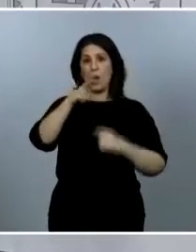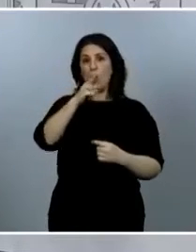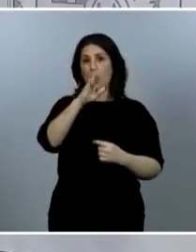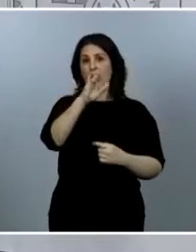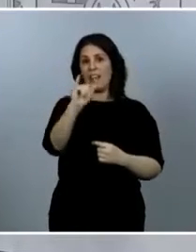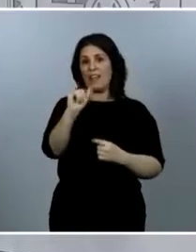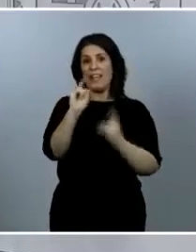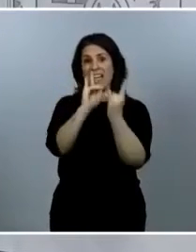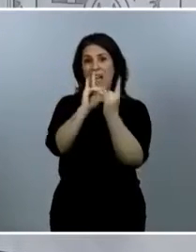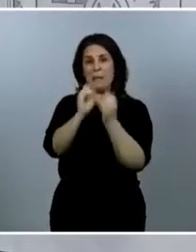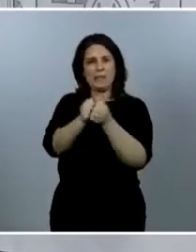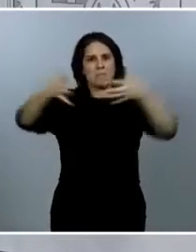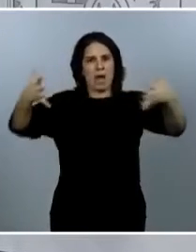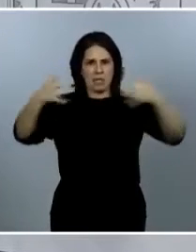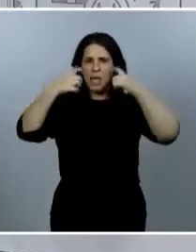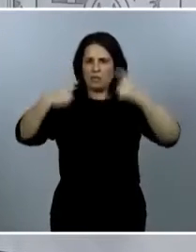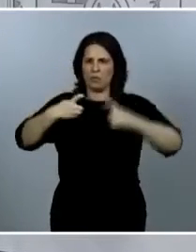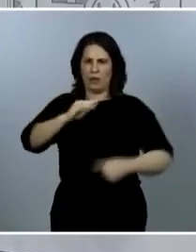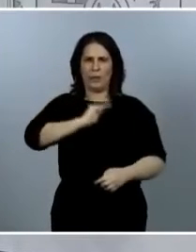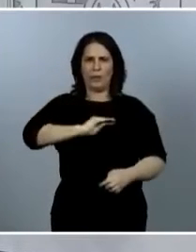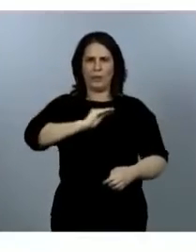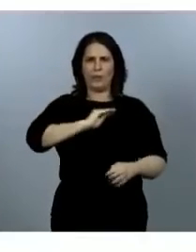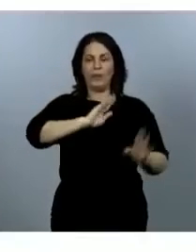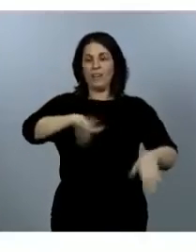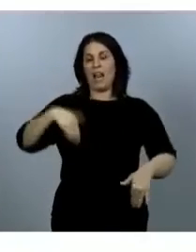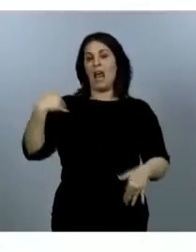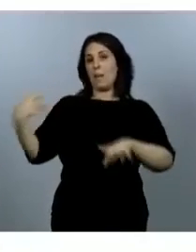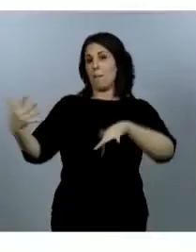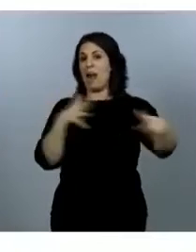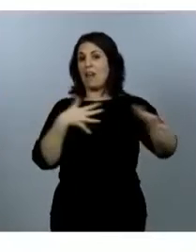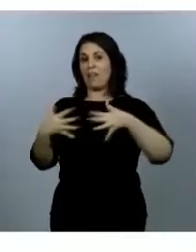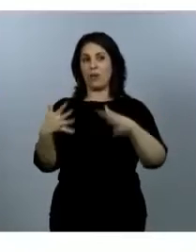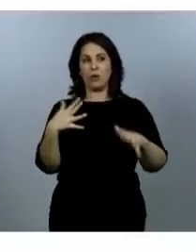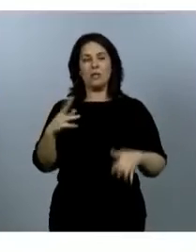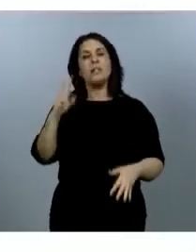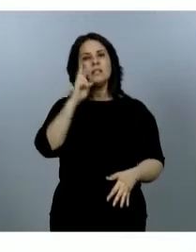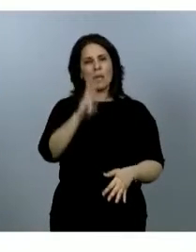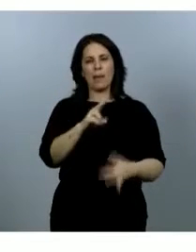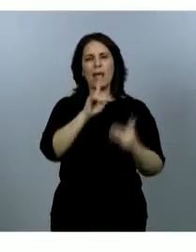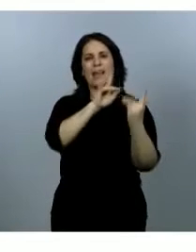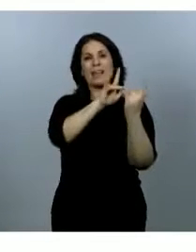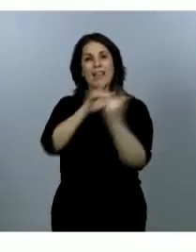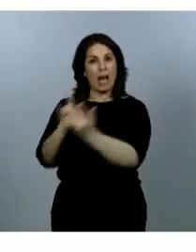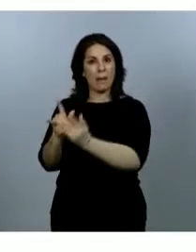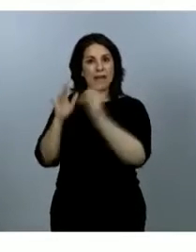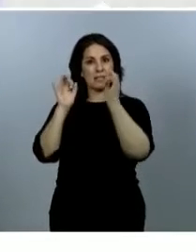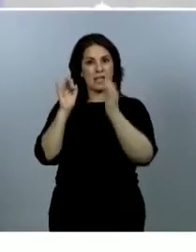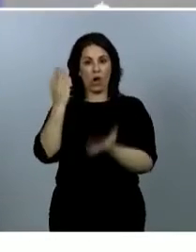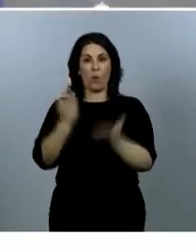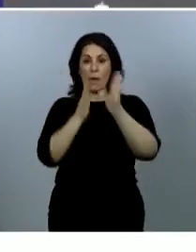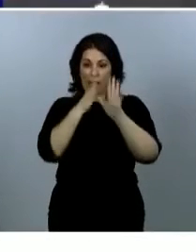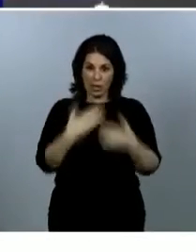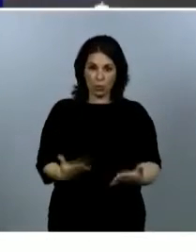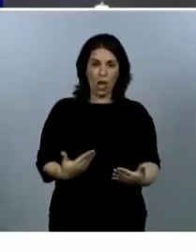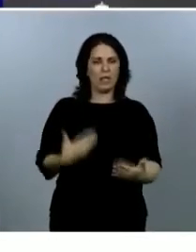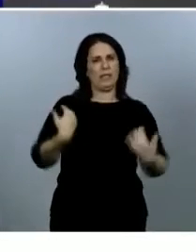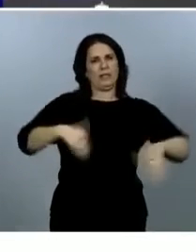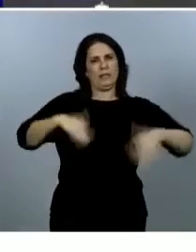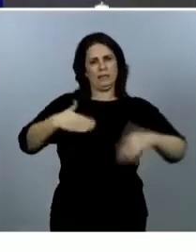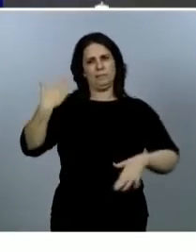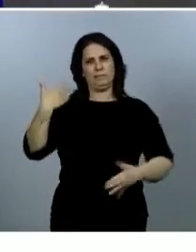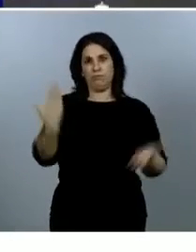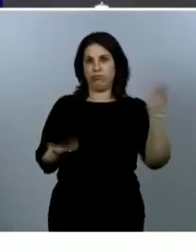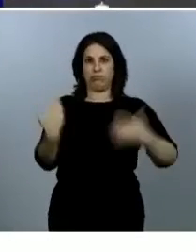Fíjense que tenemos a final del mes de marzo un número muy importante de camas comparado con el número actual. Ese fue el gran esfuerzo que se hizo.